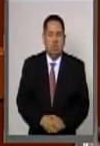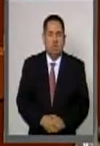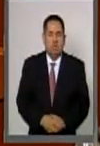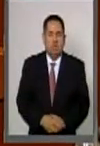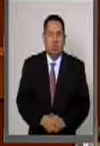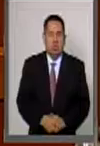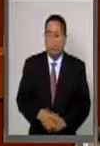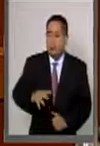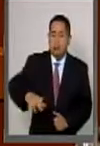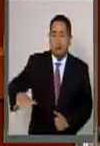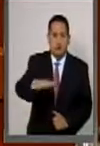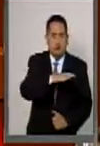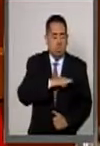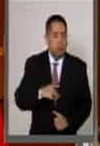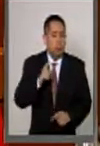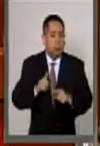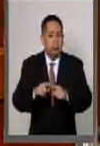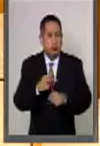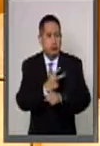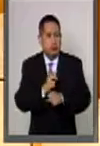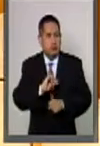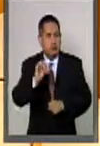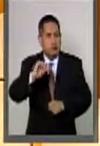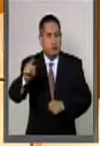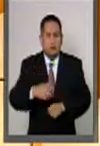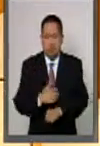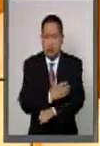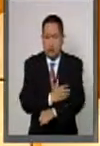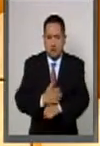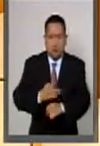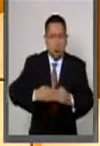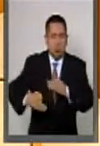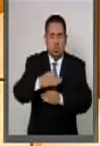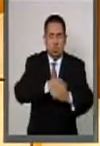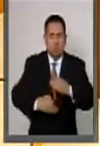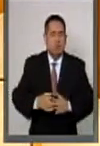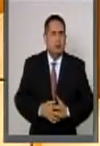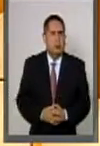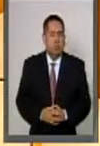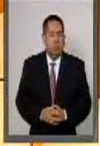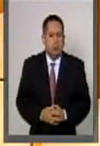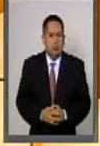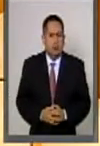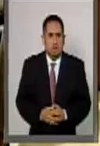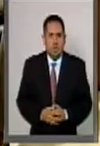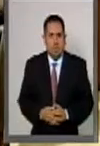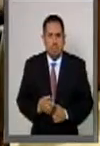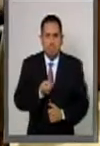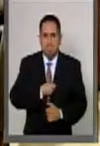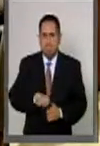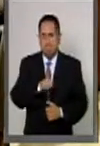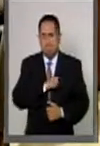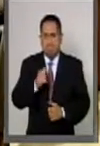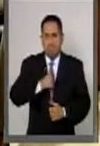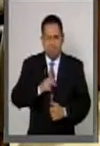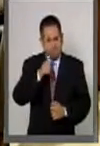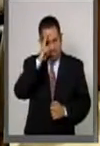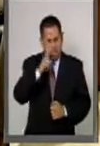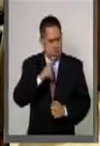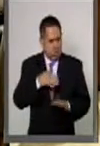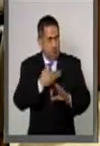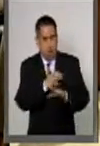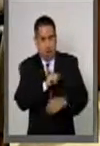Honorable presidium, invitados especiales, compañeras y compañeros todos. La salud y la violencia contra las mujeres